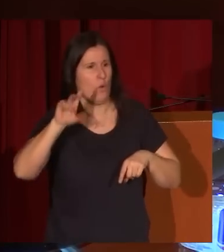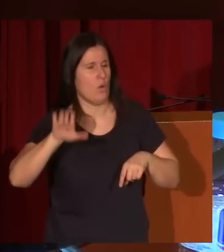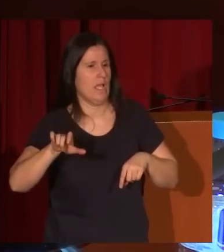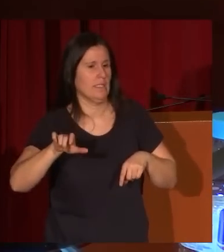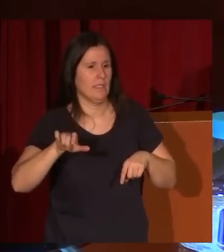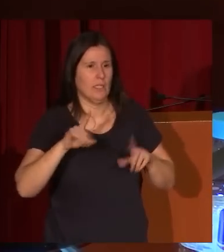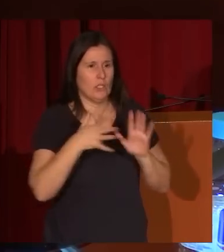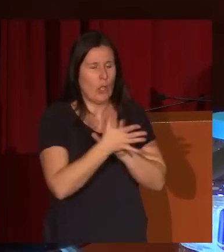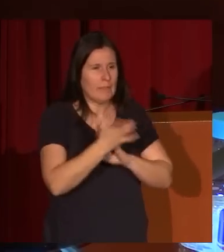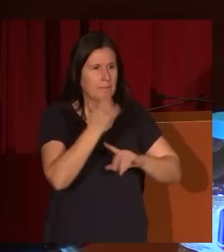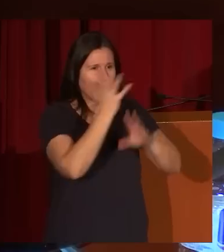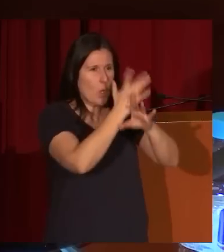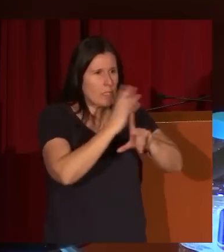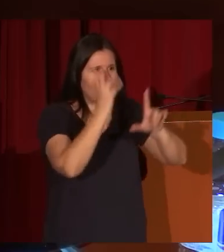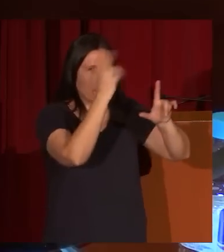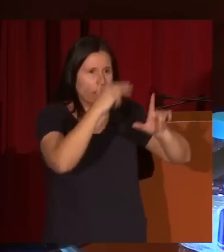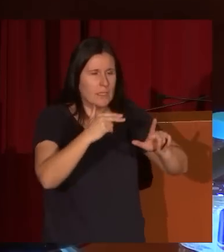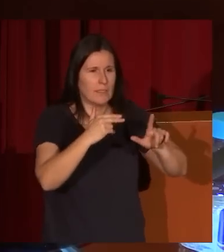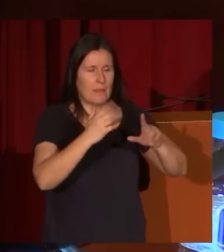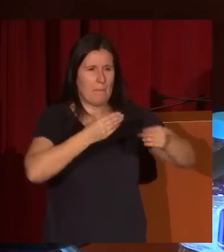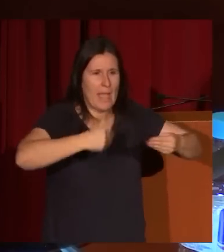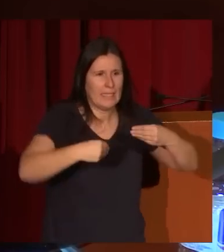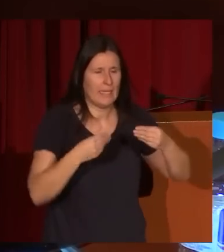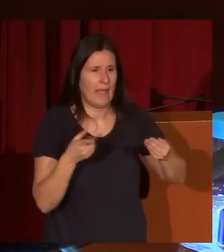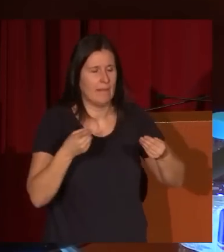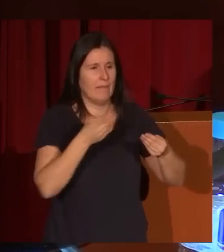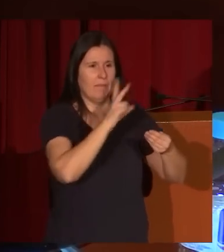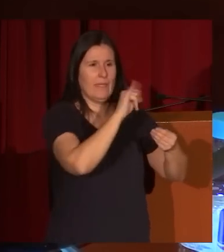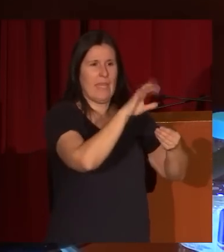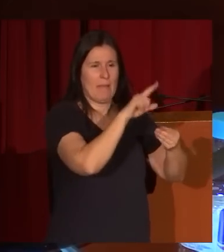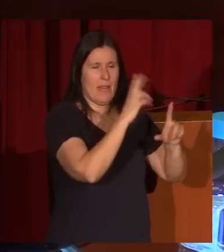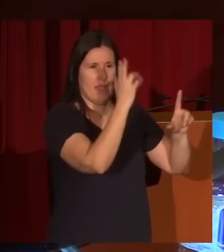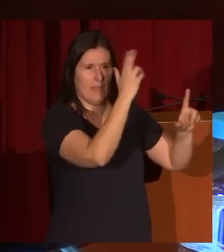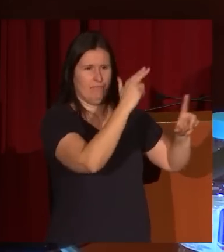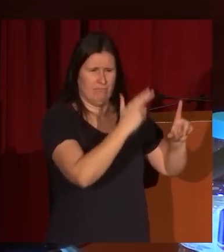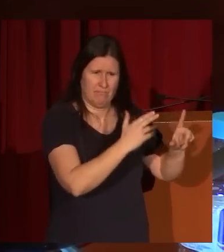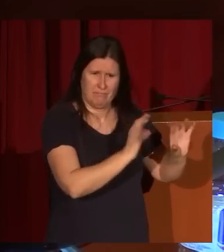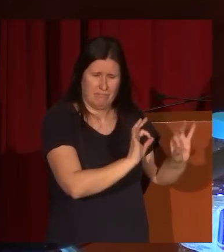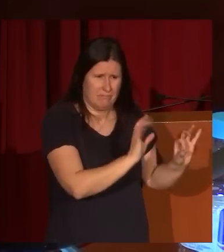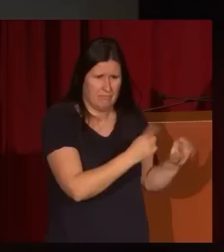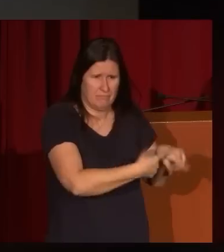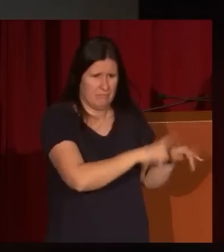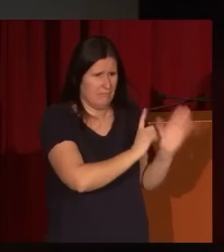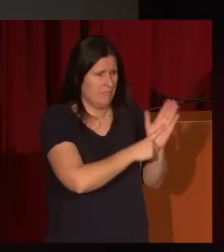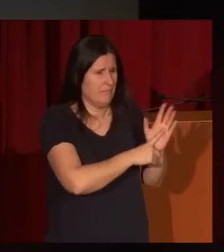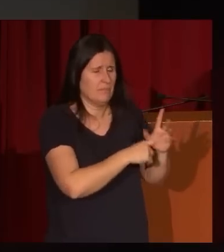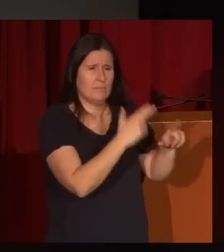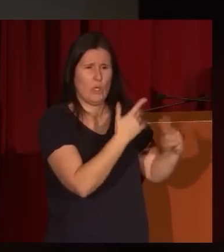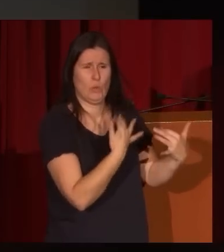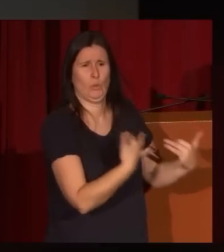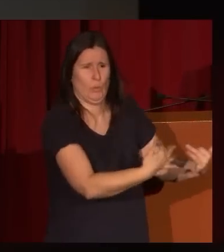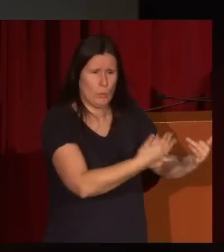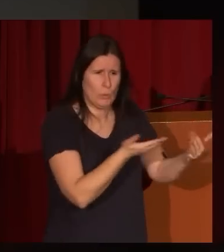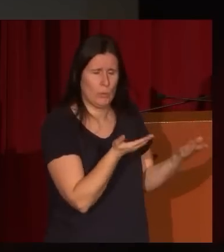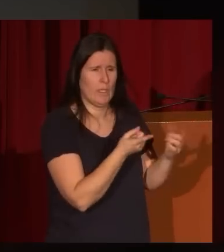esa jugosidad vibrante, matérica que tiene la obra de Villamil absolutamente suelta y enérgica,